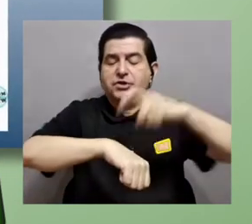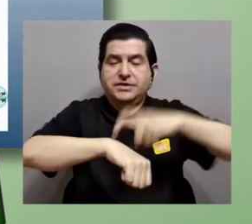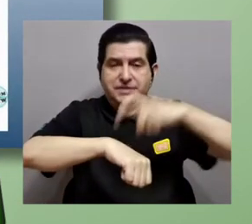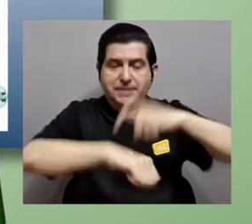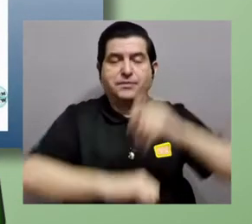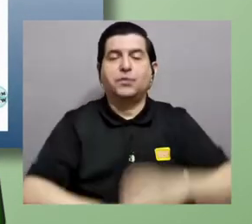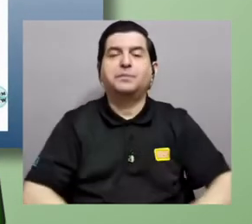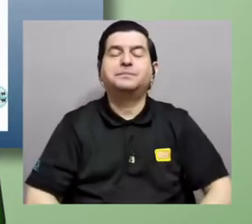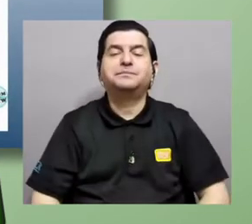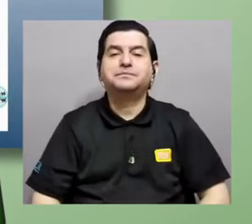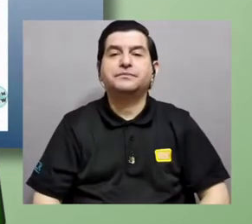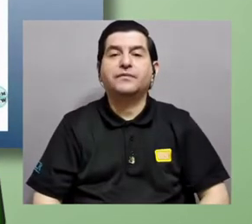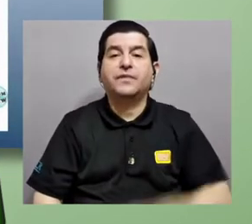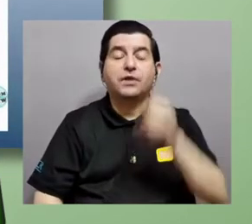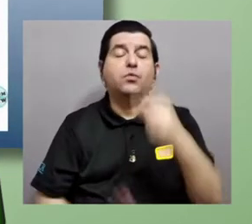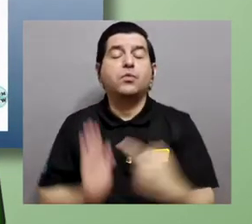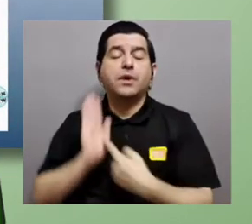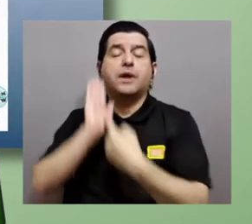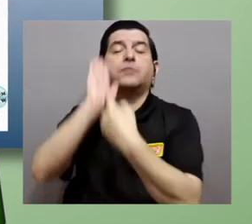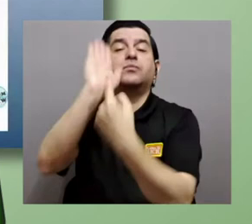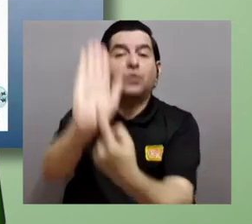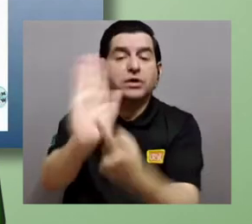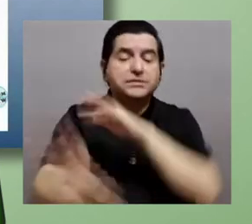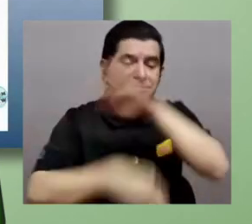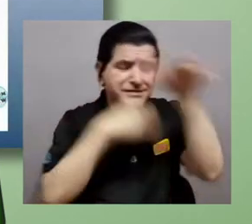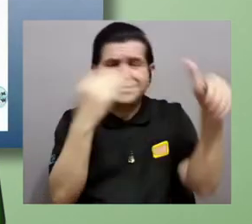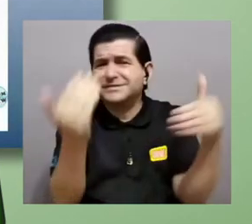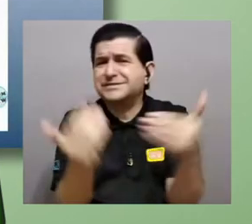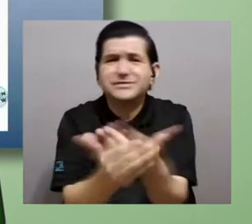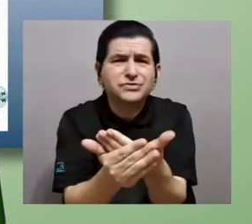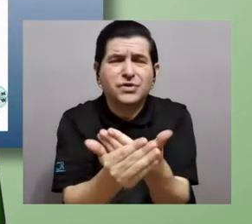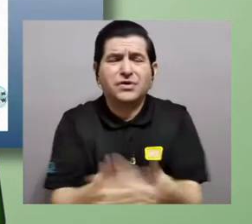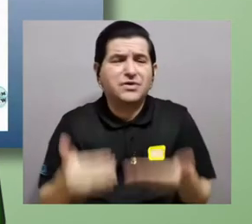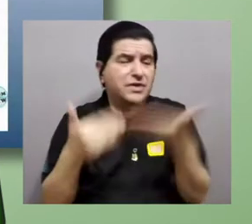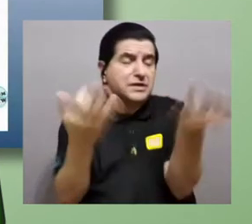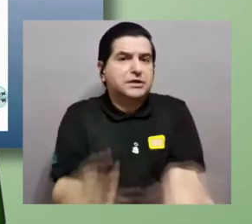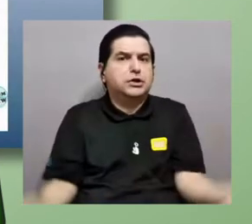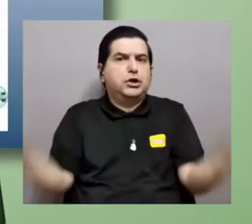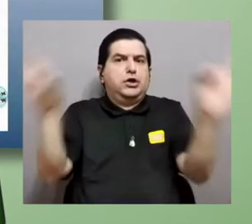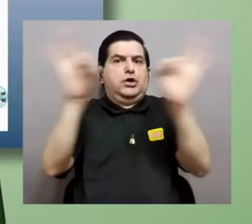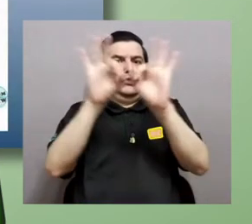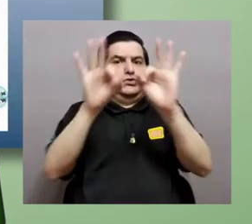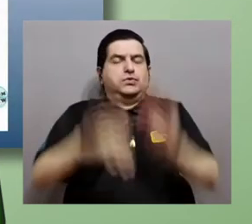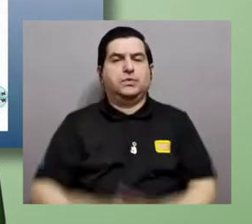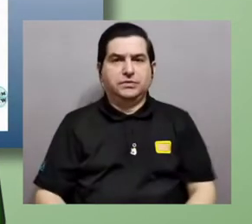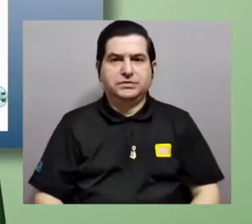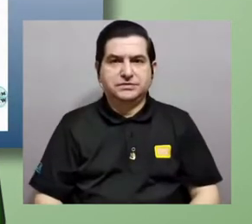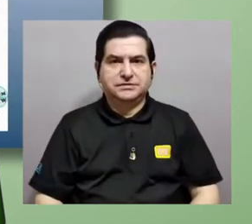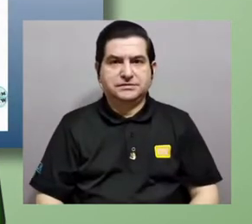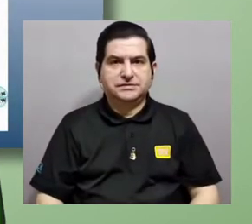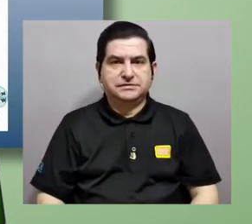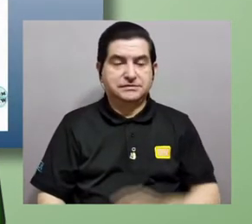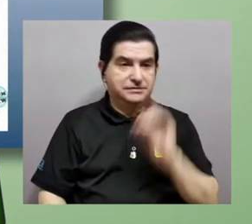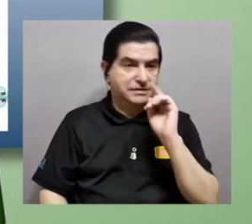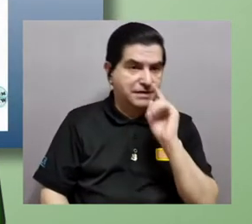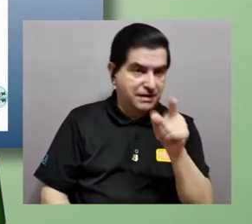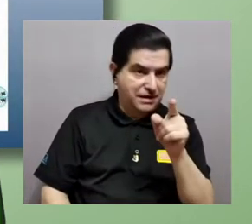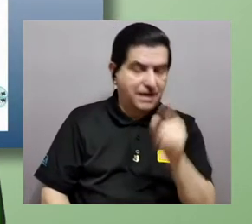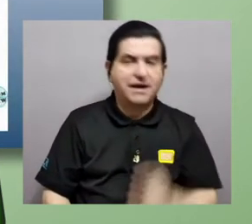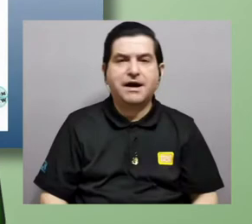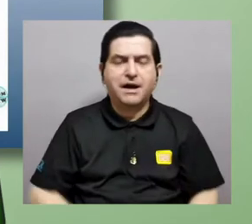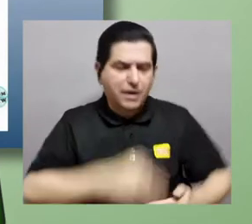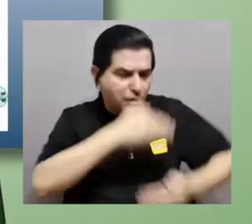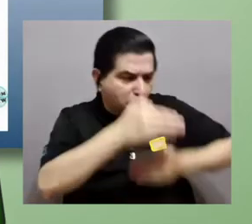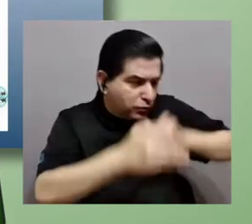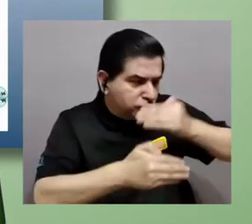tiempo y que es un reflejo de todas las cosas más importantes, los eventos más importantes que